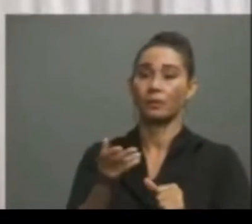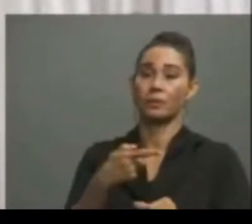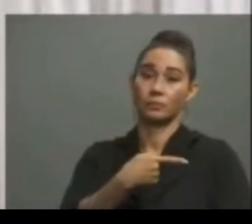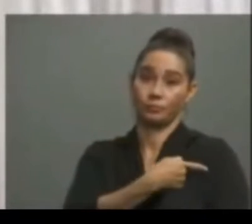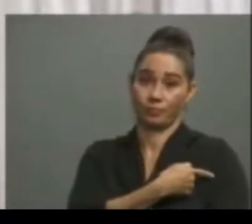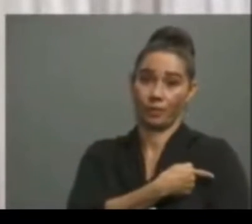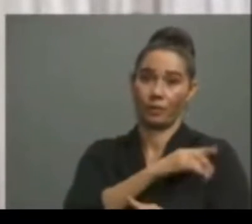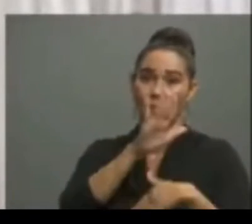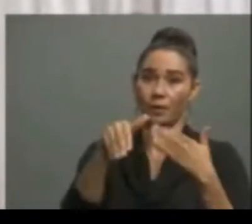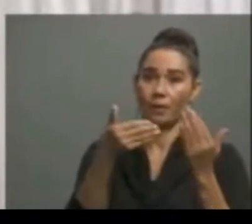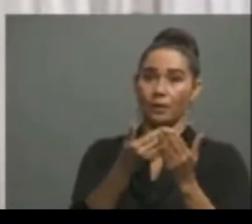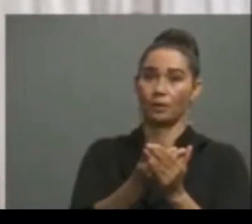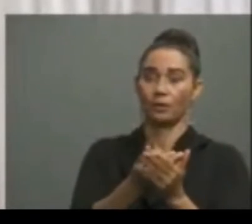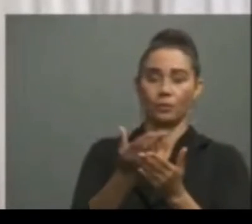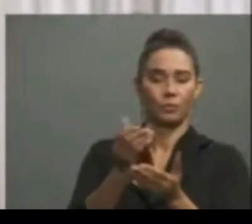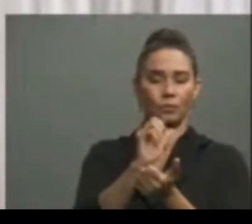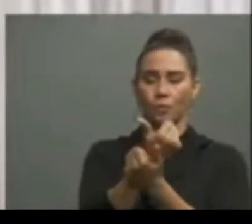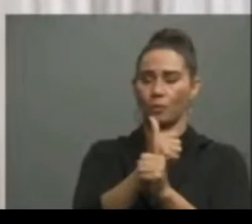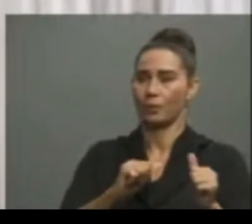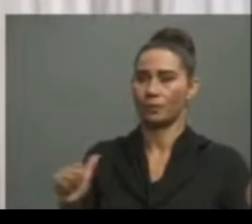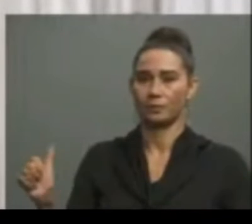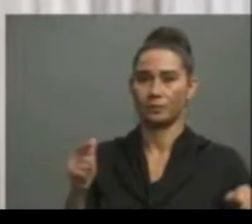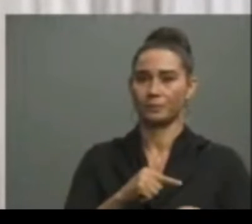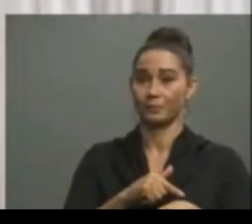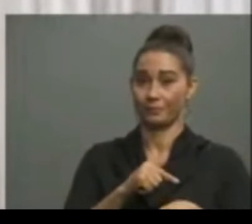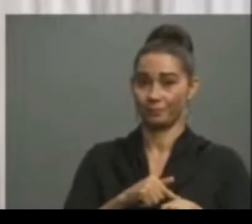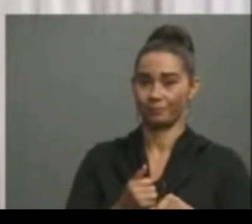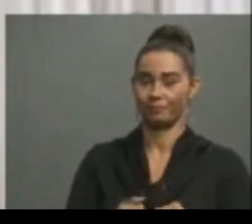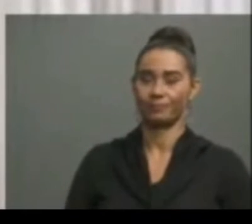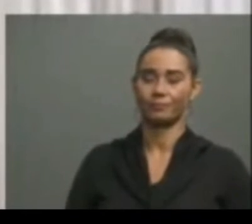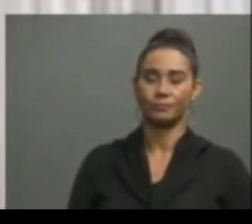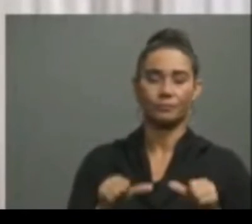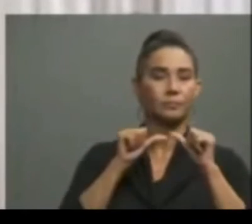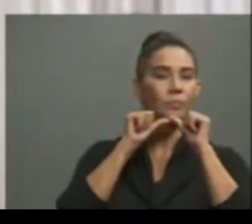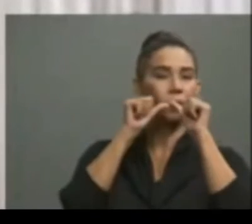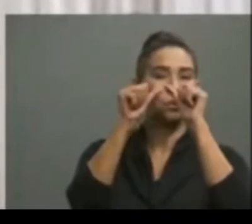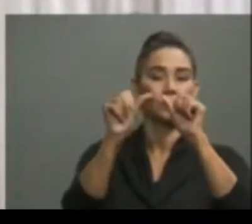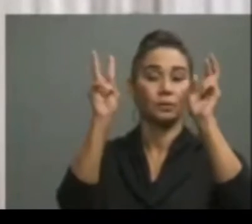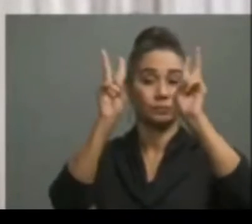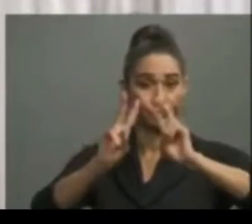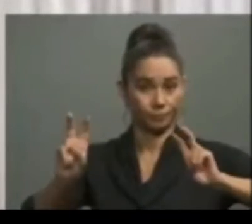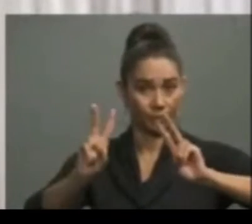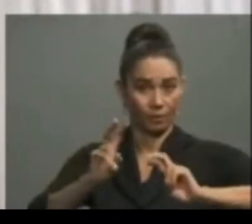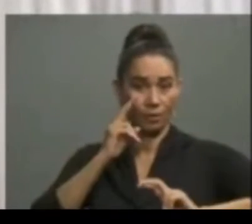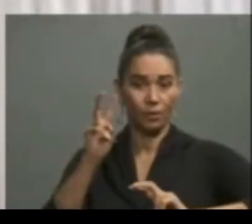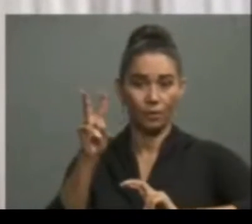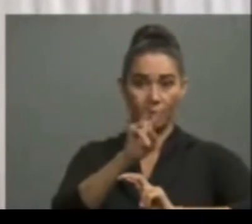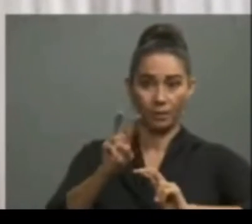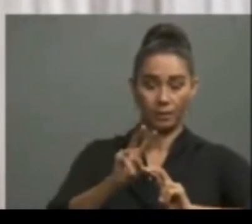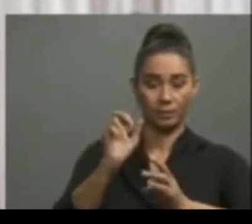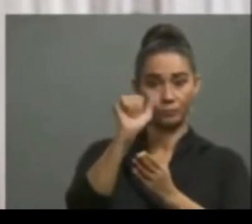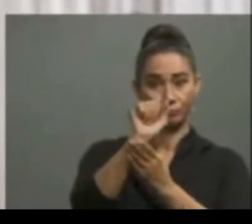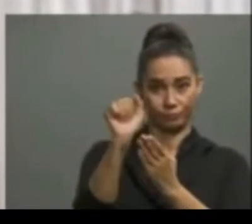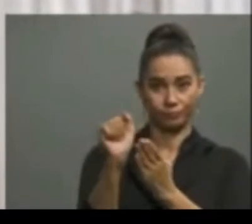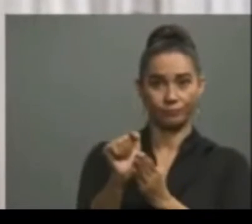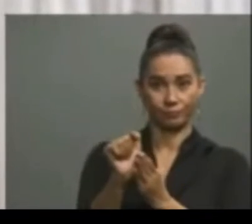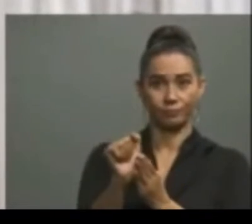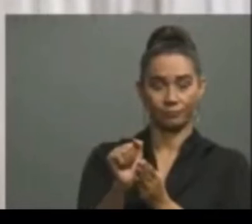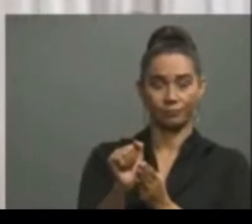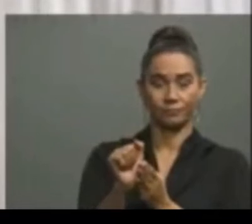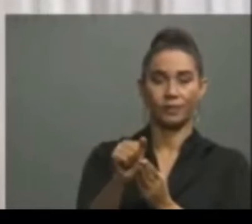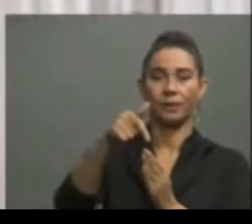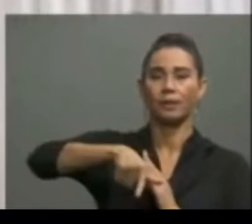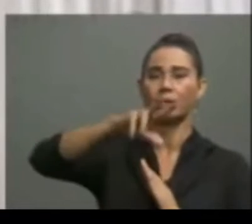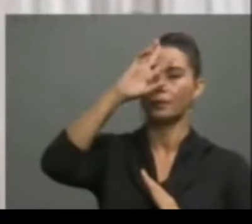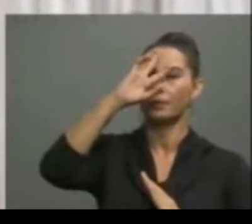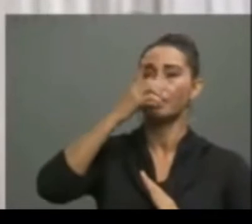vacuna para todos y en cualquier circunstancia. Seguiremos monitoreando y observando la situación. El